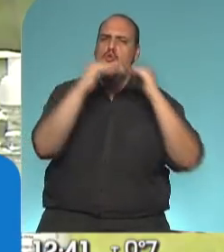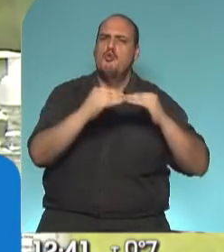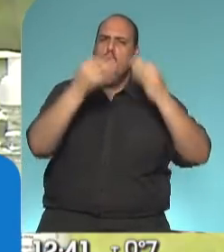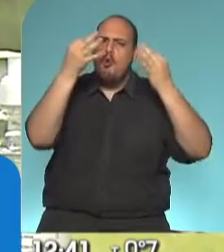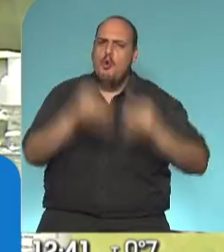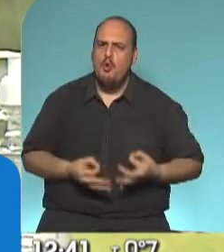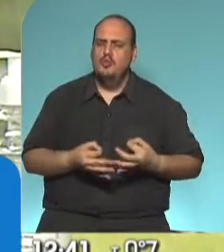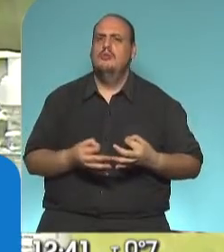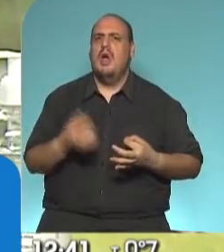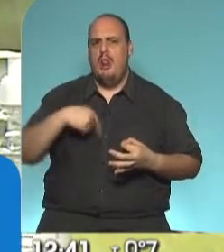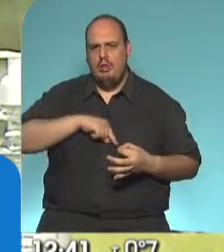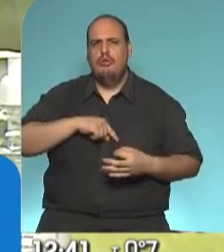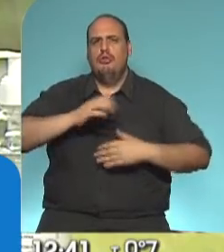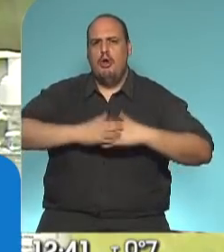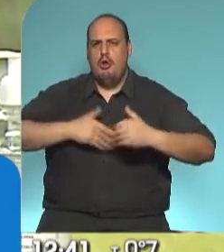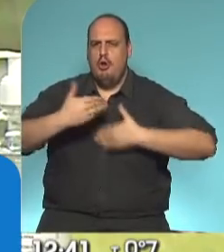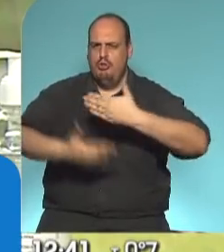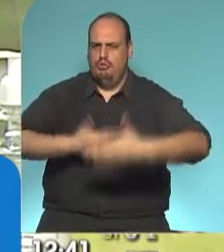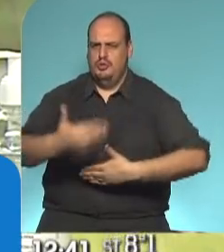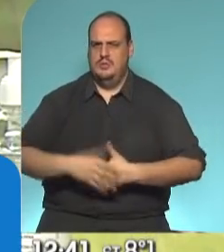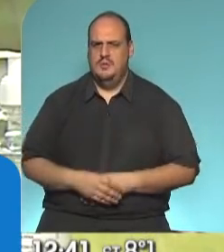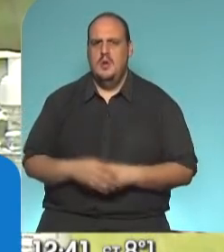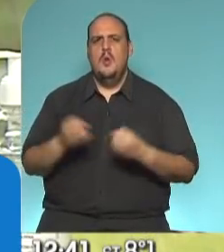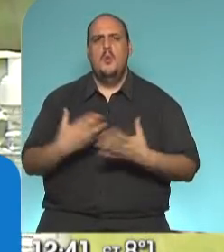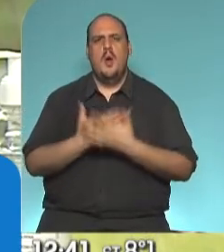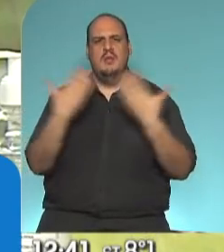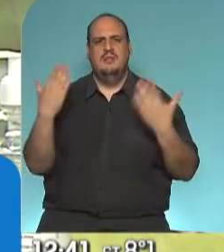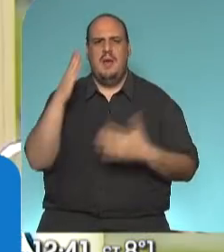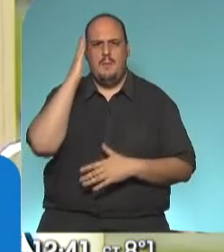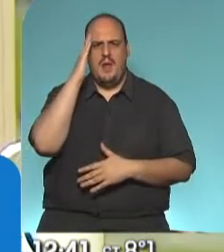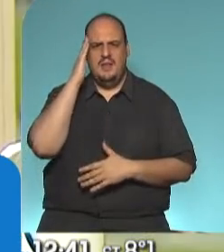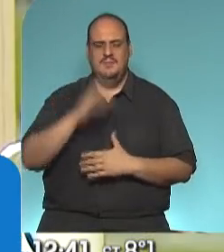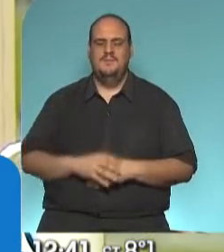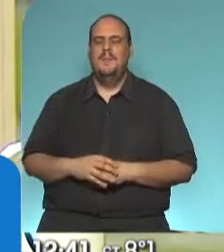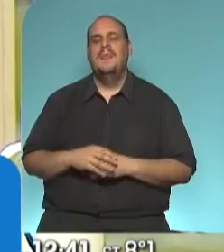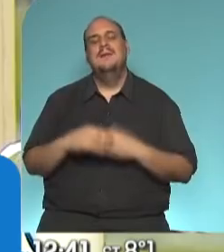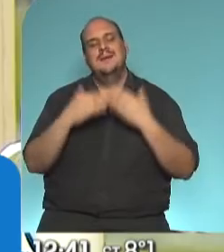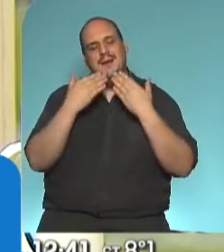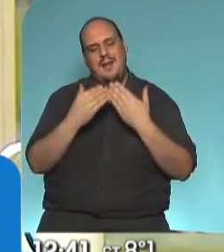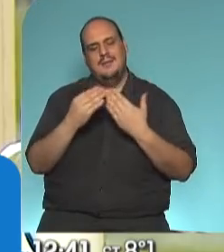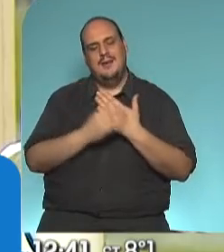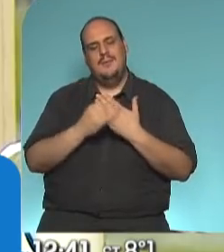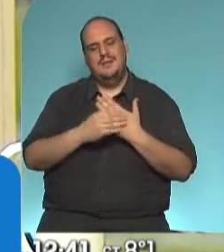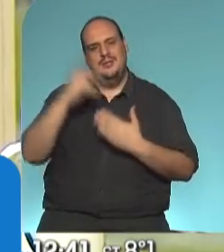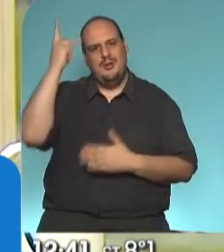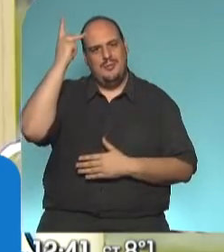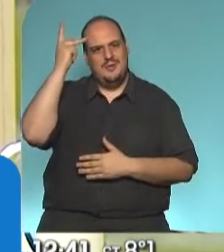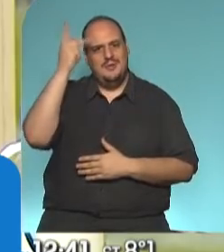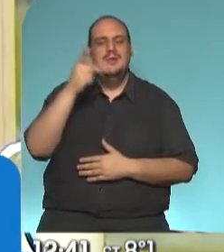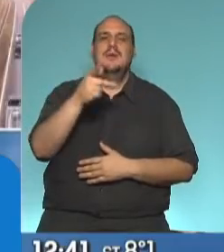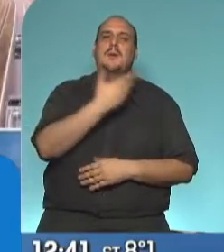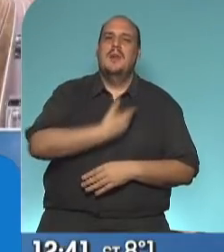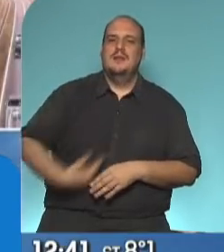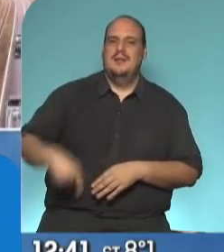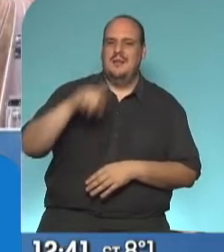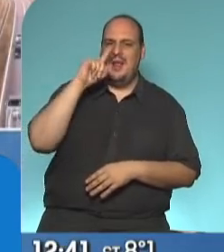estamos construyendo. Buen día, Martín. Buen día. gracias Ministro Catopodis, Directora Valarino, Presidente de